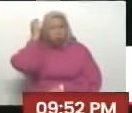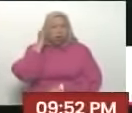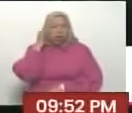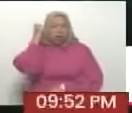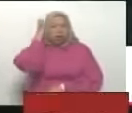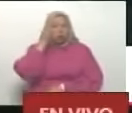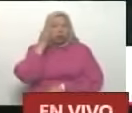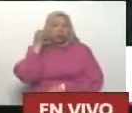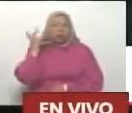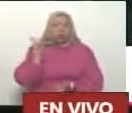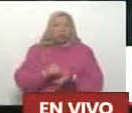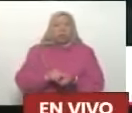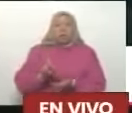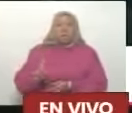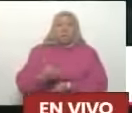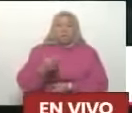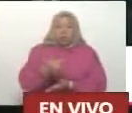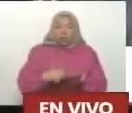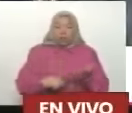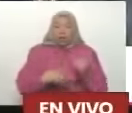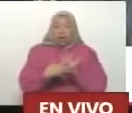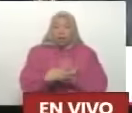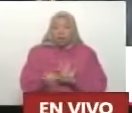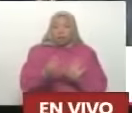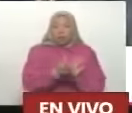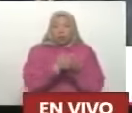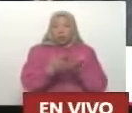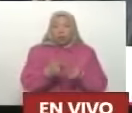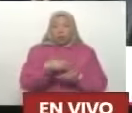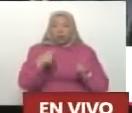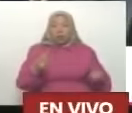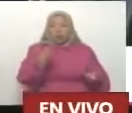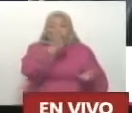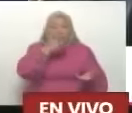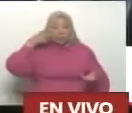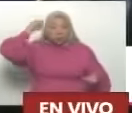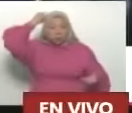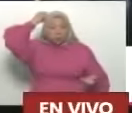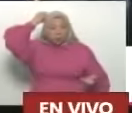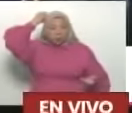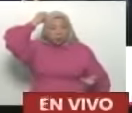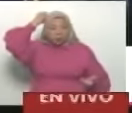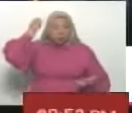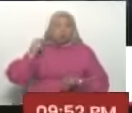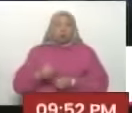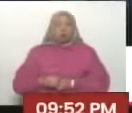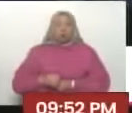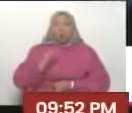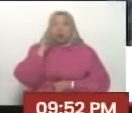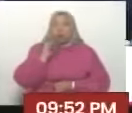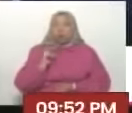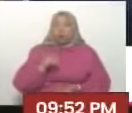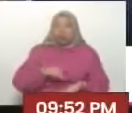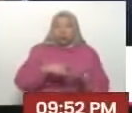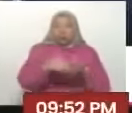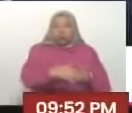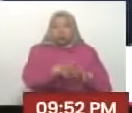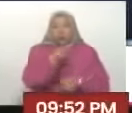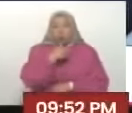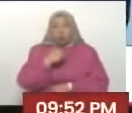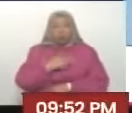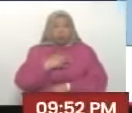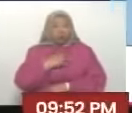y trajo la primera imprenta, que llegó a Venezuela, Francisco de Miranda. Y Bolívar no viajaba sin una imprenta.